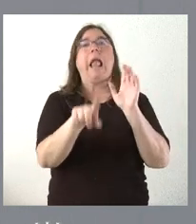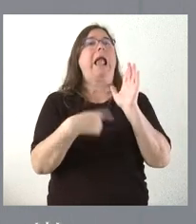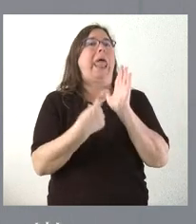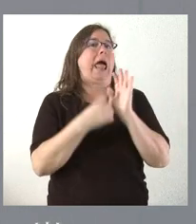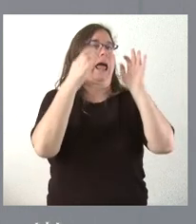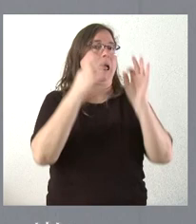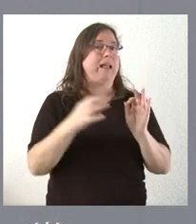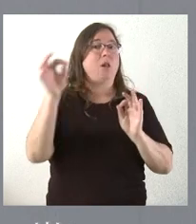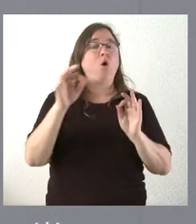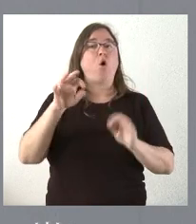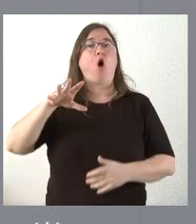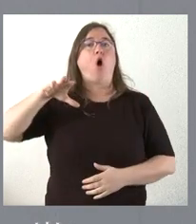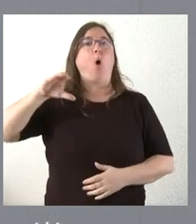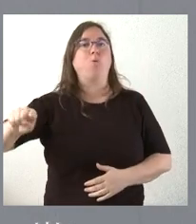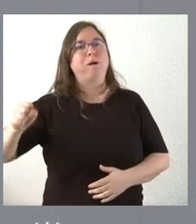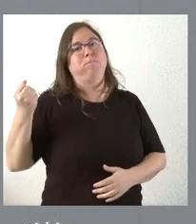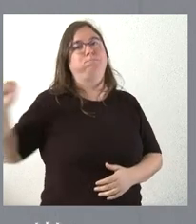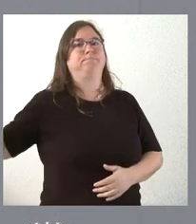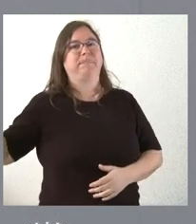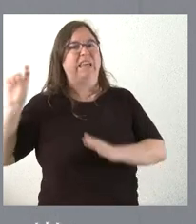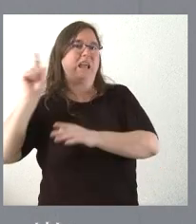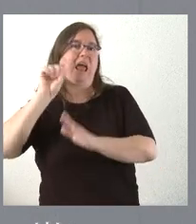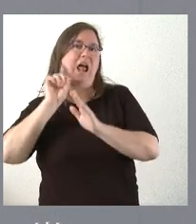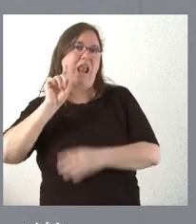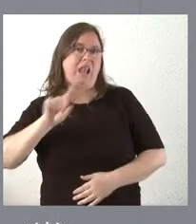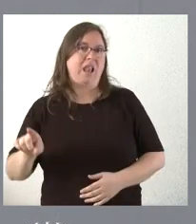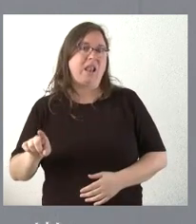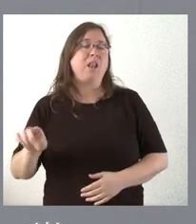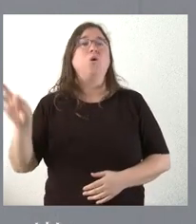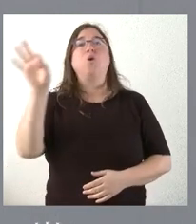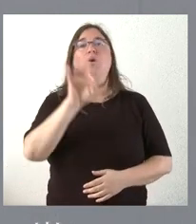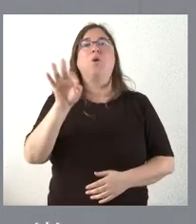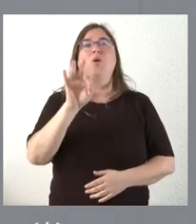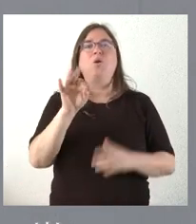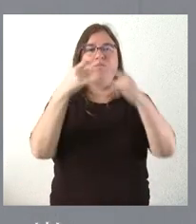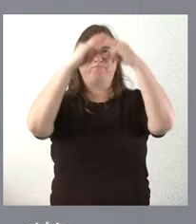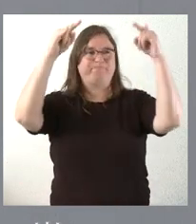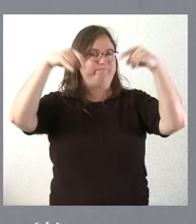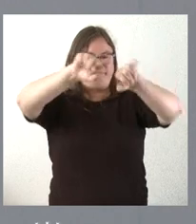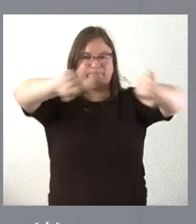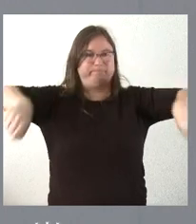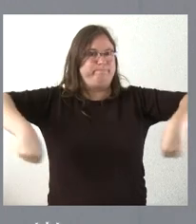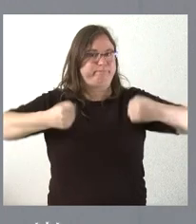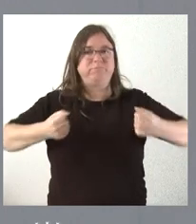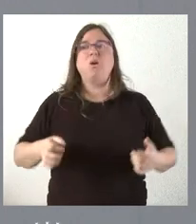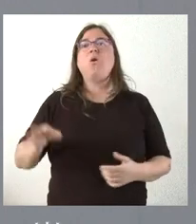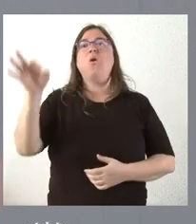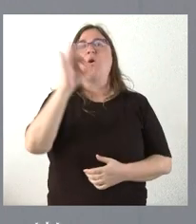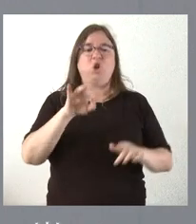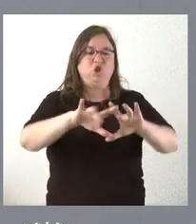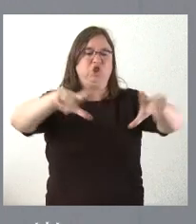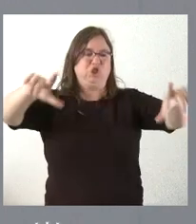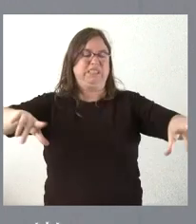o ocupadas de forma ilegal, o están en esqueleto, o están apenas en solar,